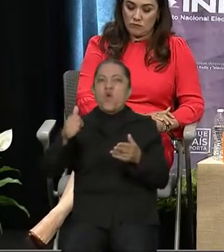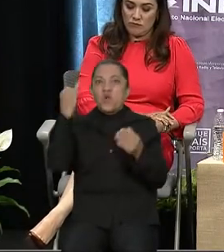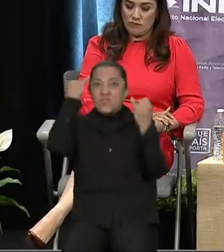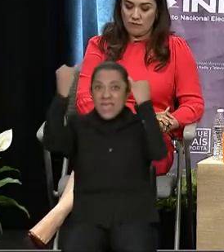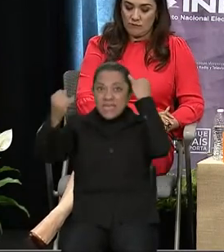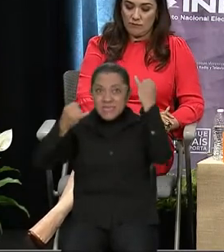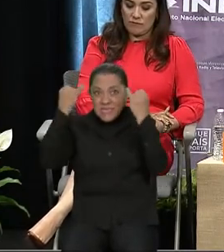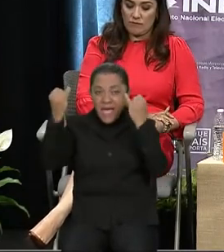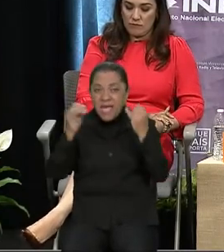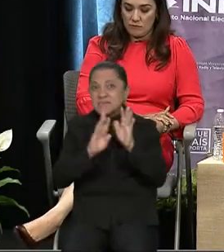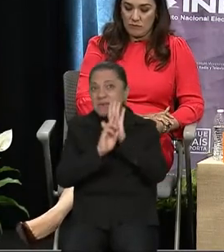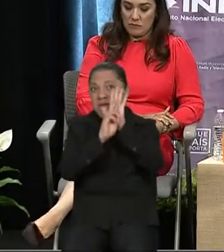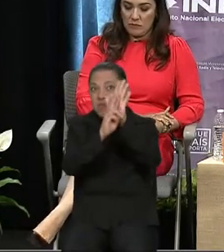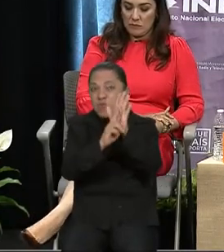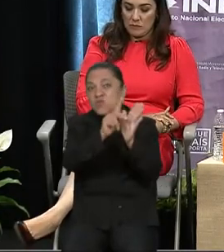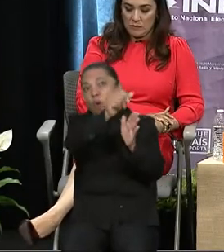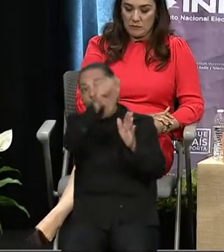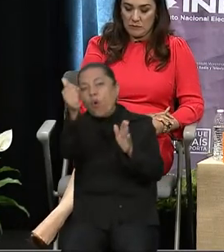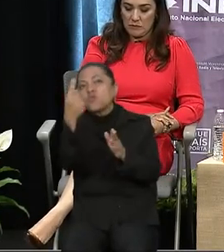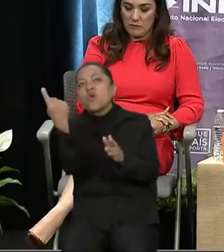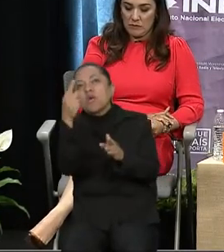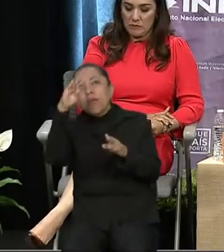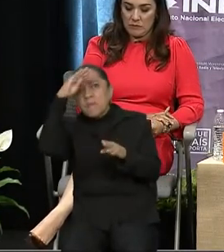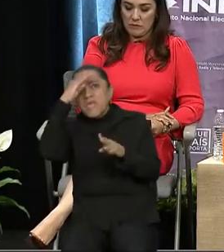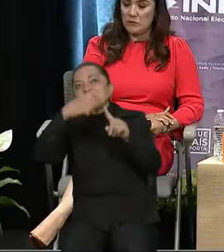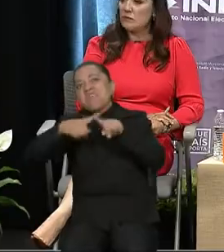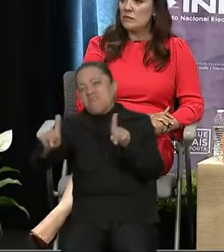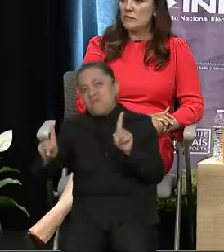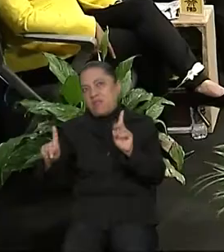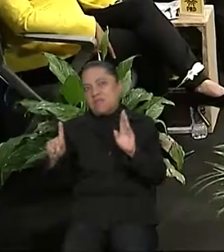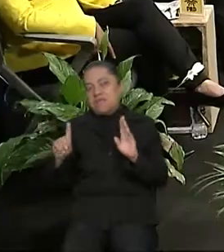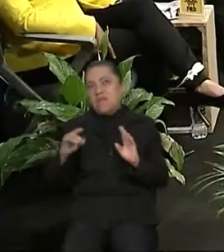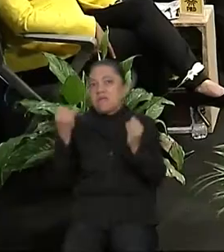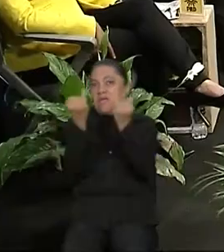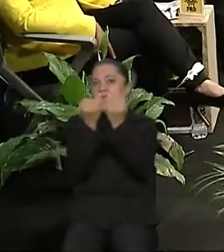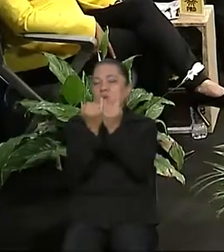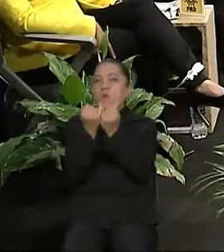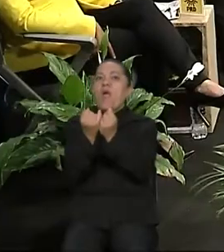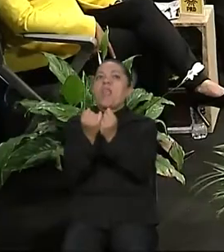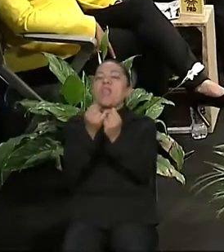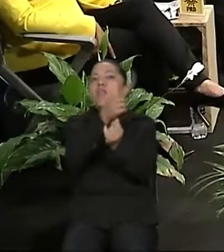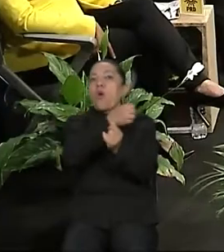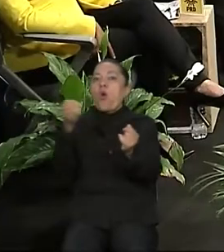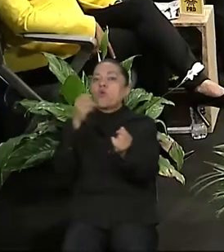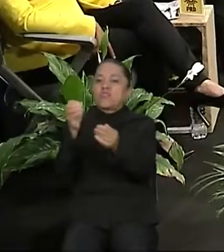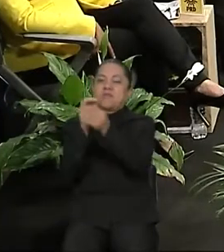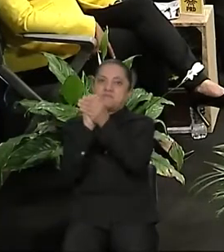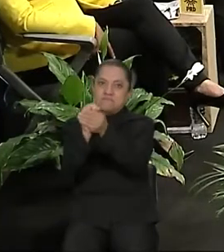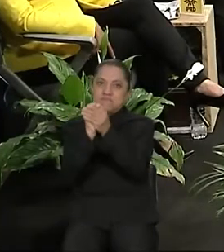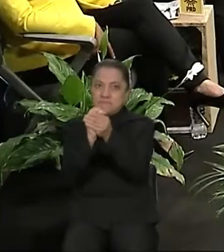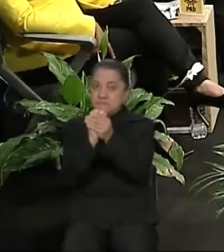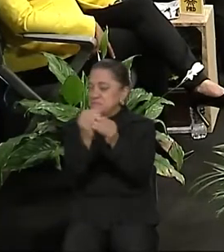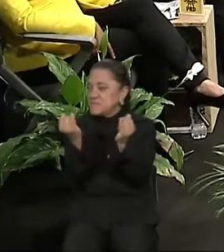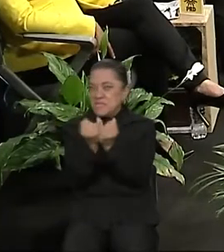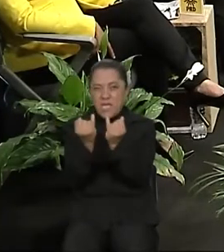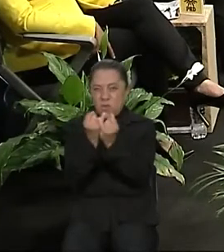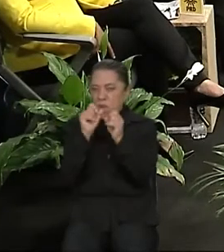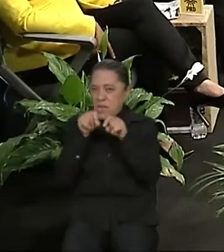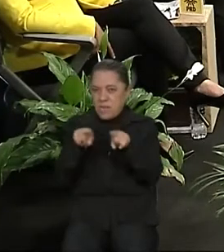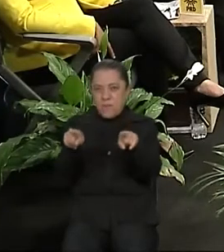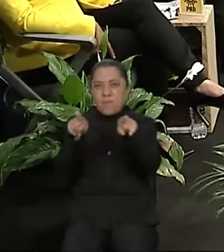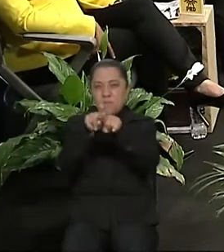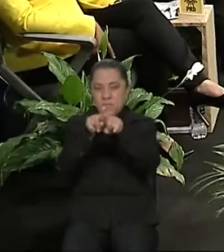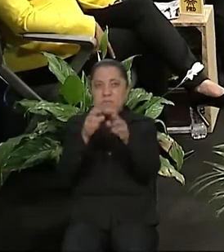inició la primera ronda temática. De tal modo que es momento de escuchar en su réplica a la